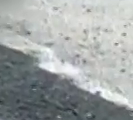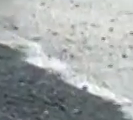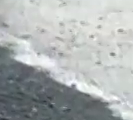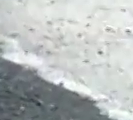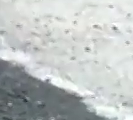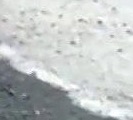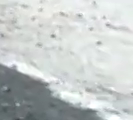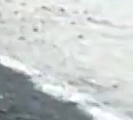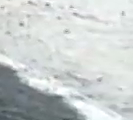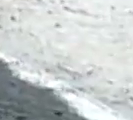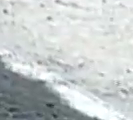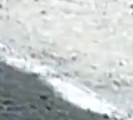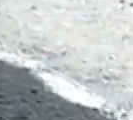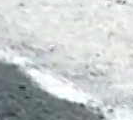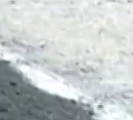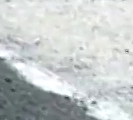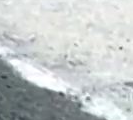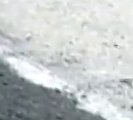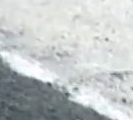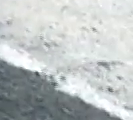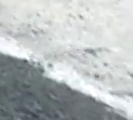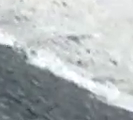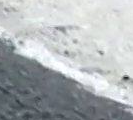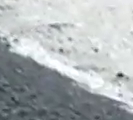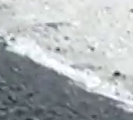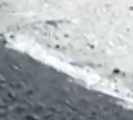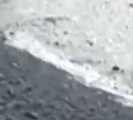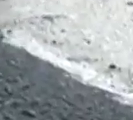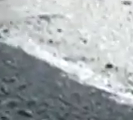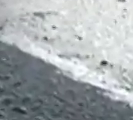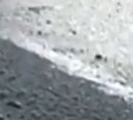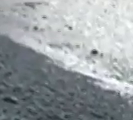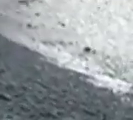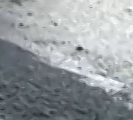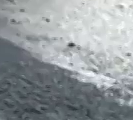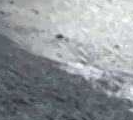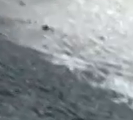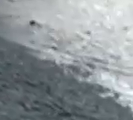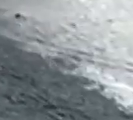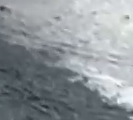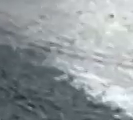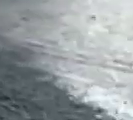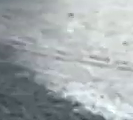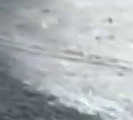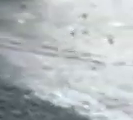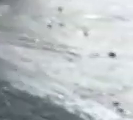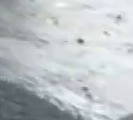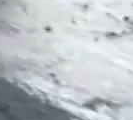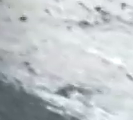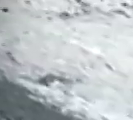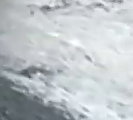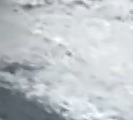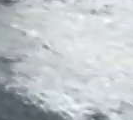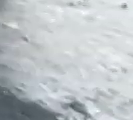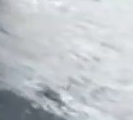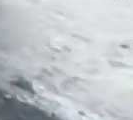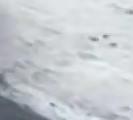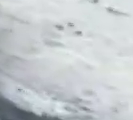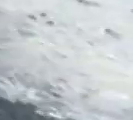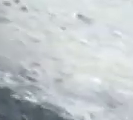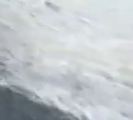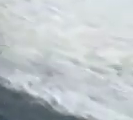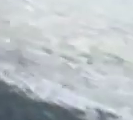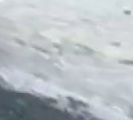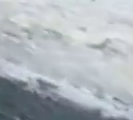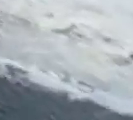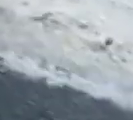quiero destacar que este trabajo que usted nos encomendó a través del ministerio de transporte en conjunto con la